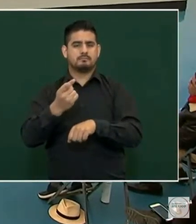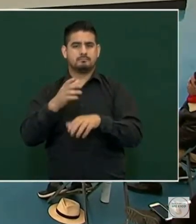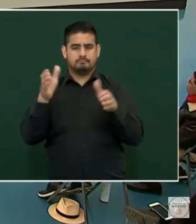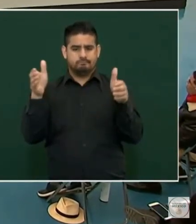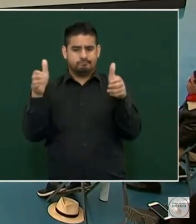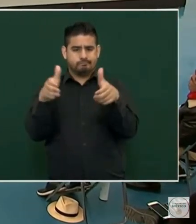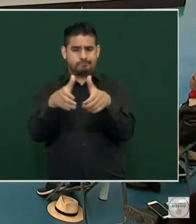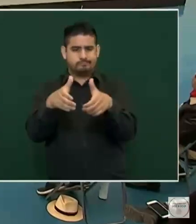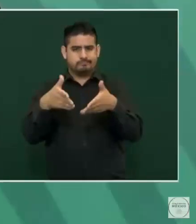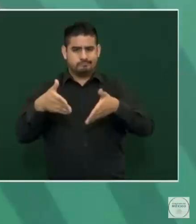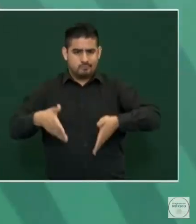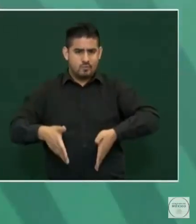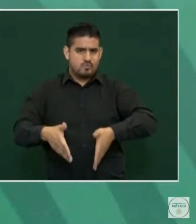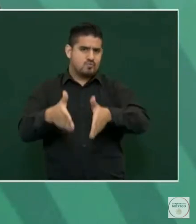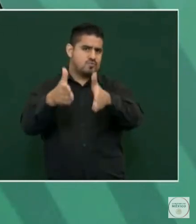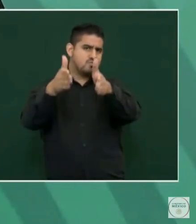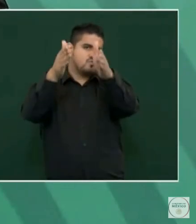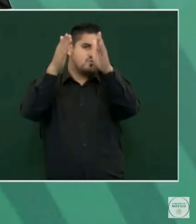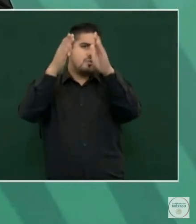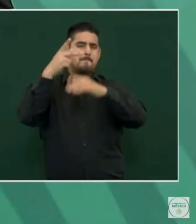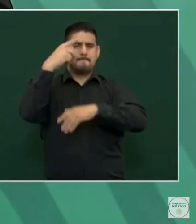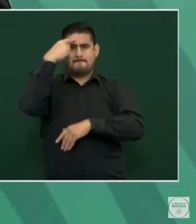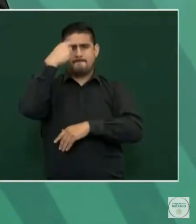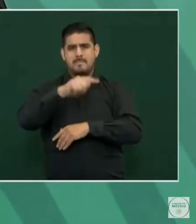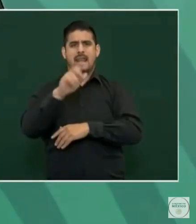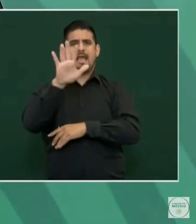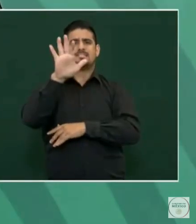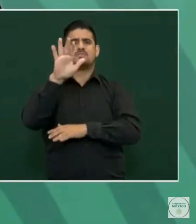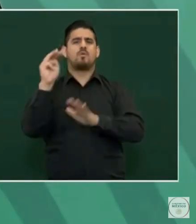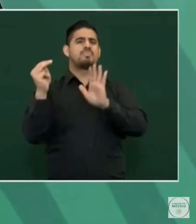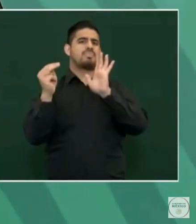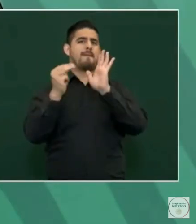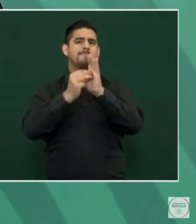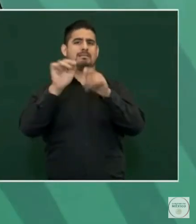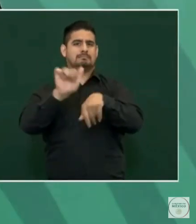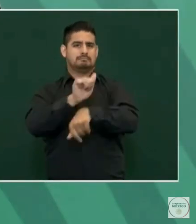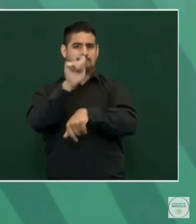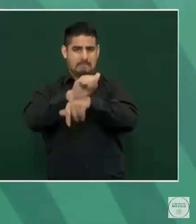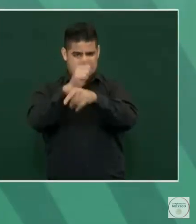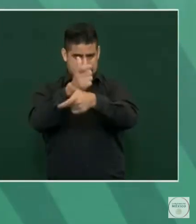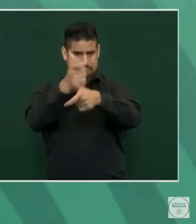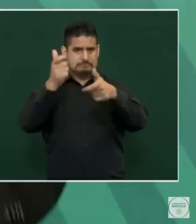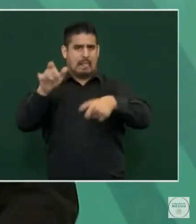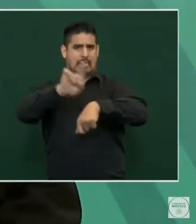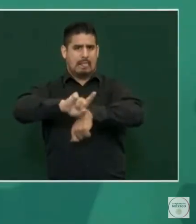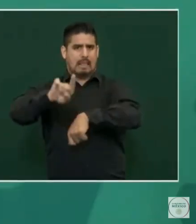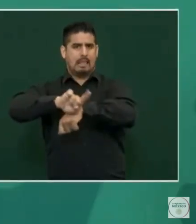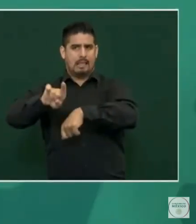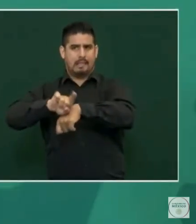para 50 mil vehículos diarios,